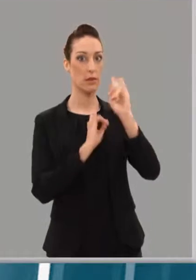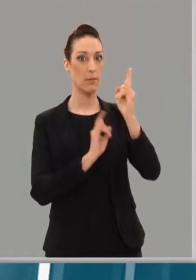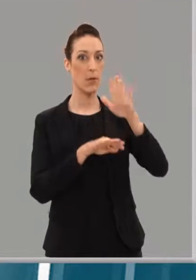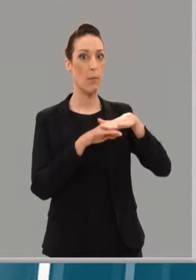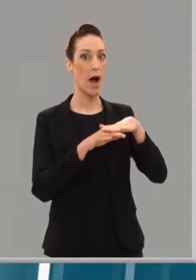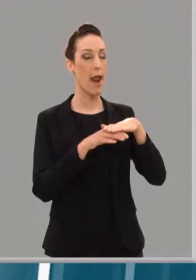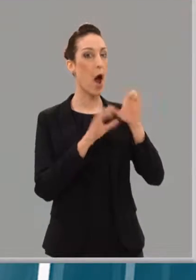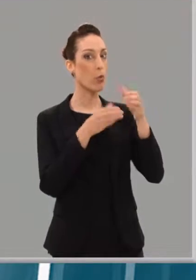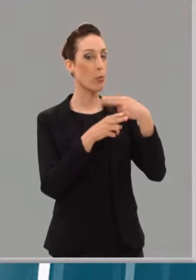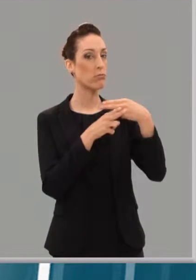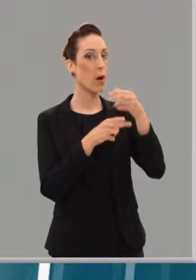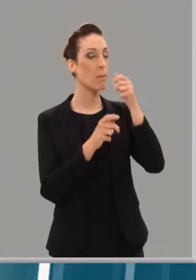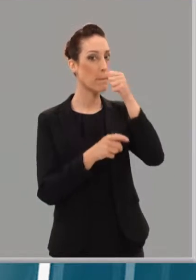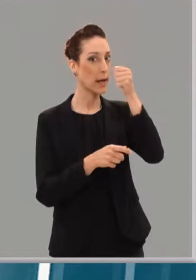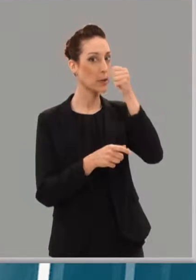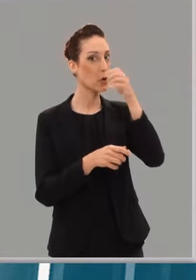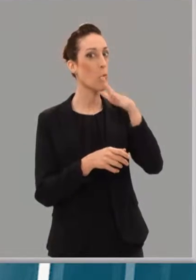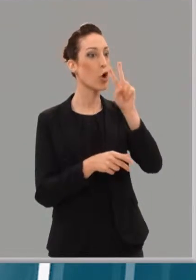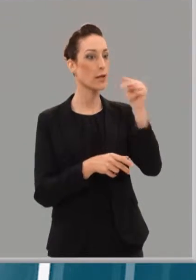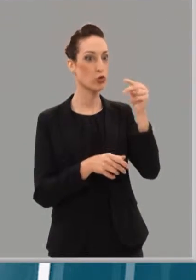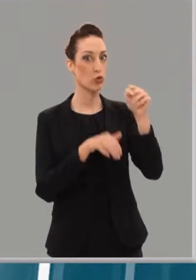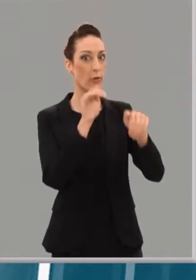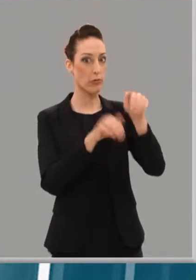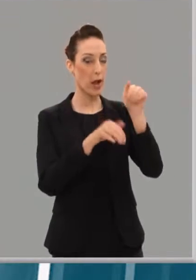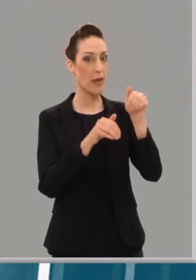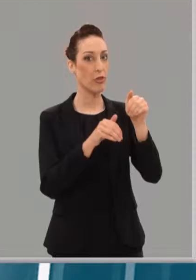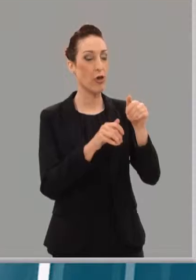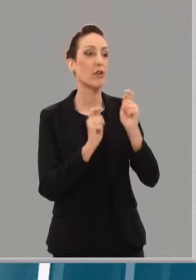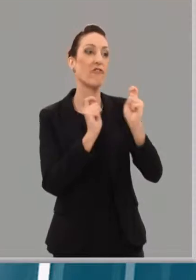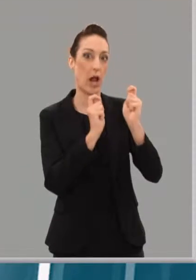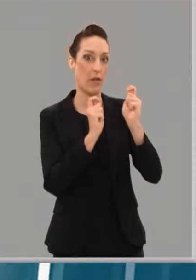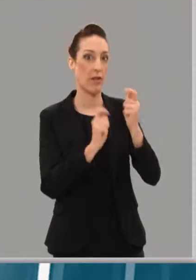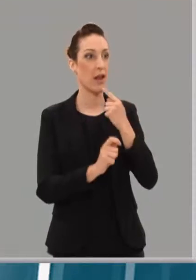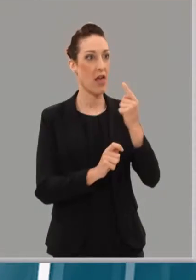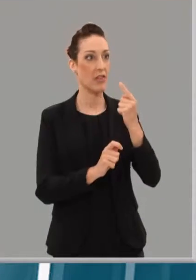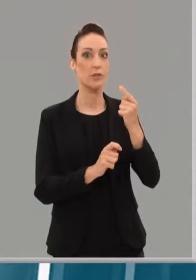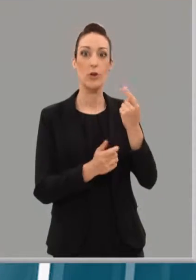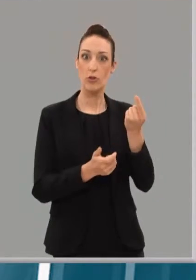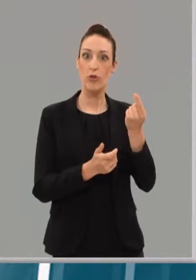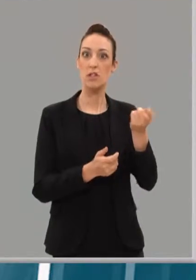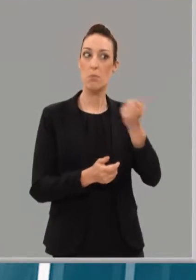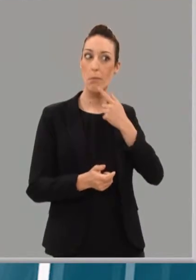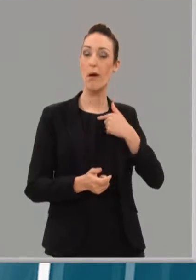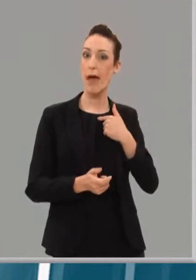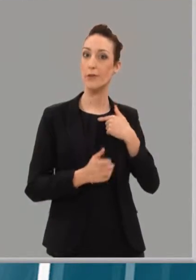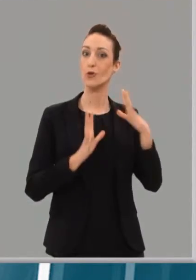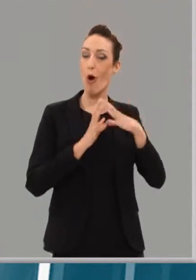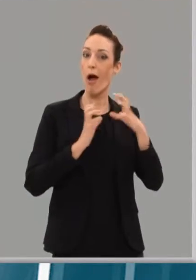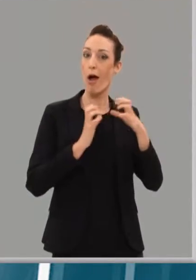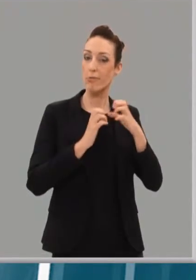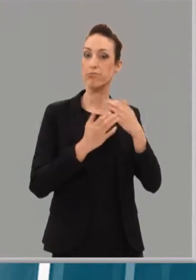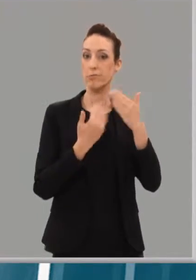por los resultados que ha tenido y me ha transmitido sus ganas de hablar. Por parte de la formación morada,